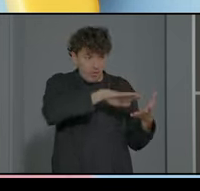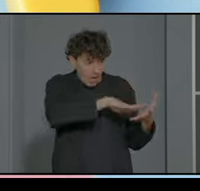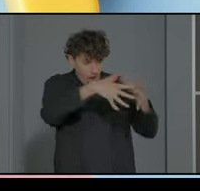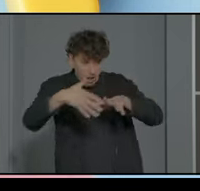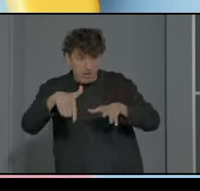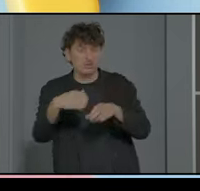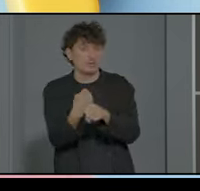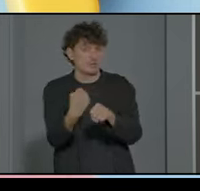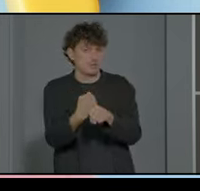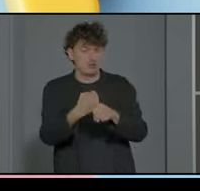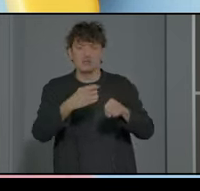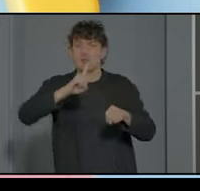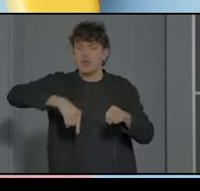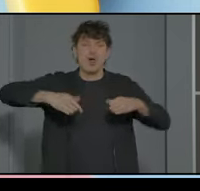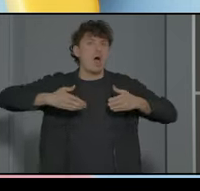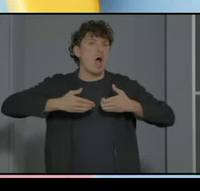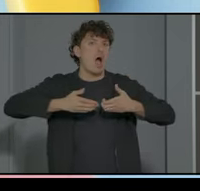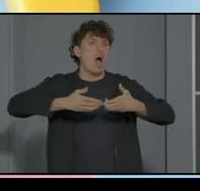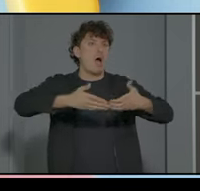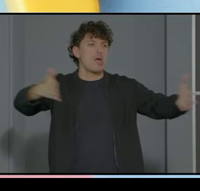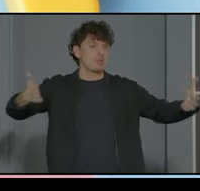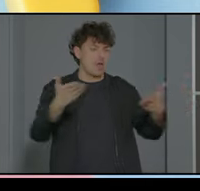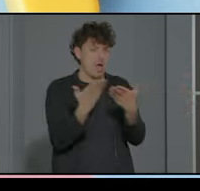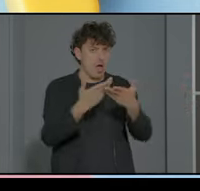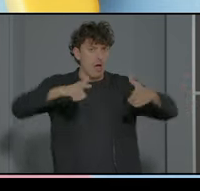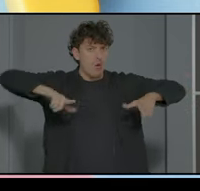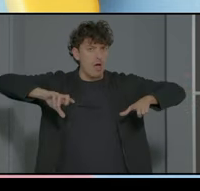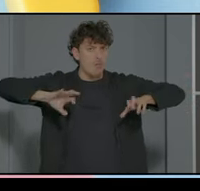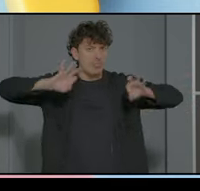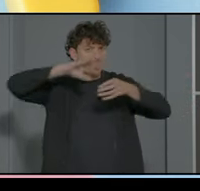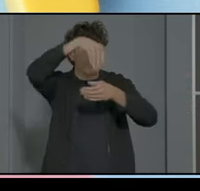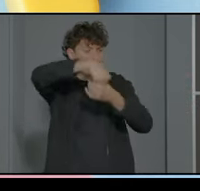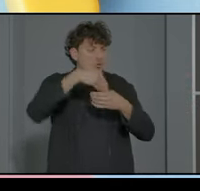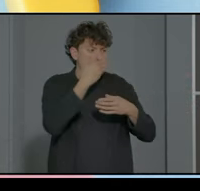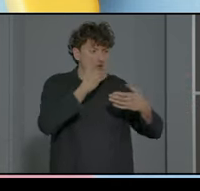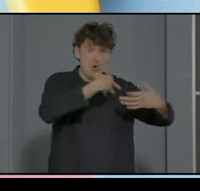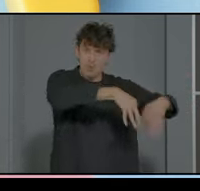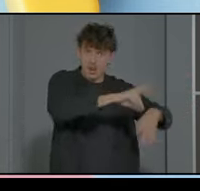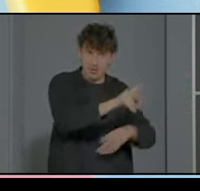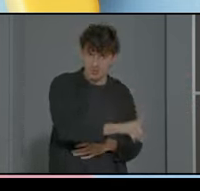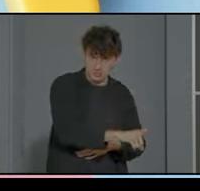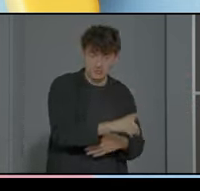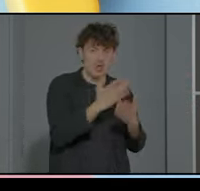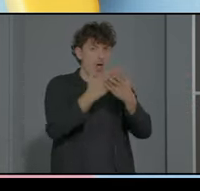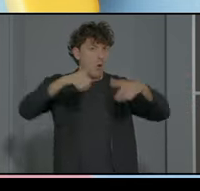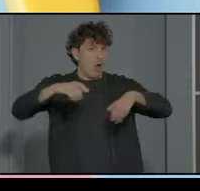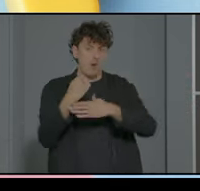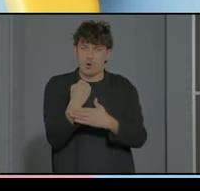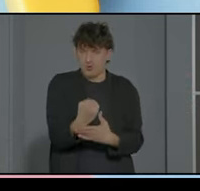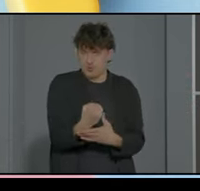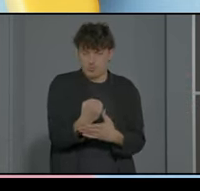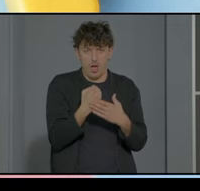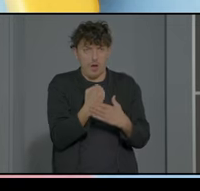abierta porque no se trata pues os decía que no es una aula de educación especial metida en un cole ordinario es un aula de apoyo donde recibirá X